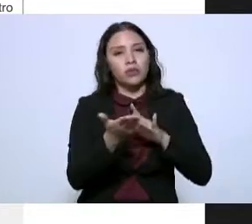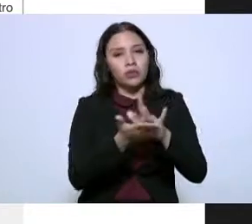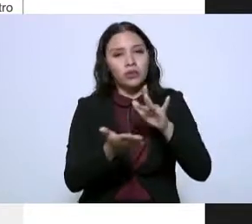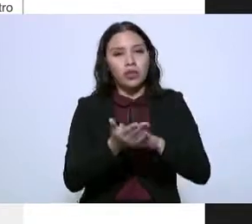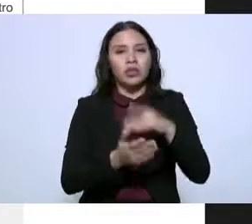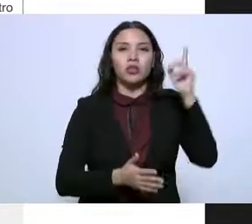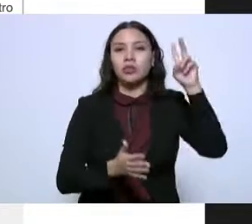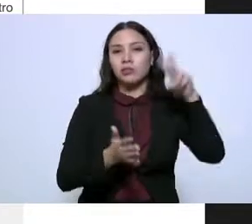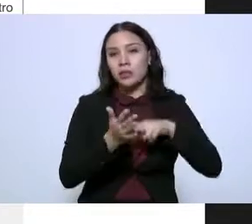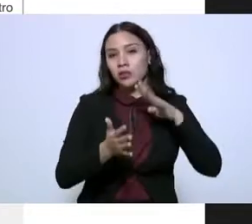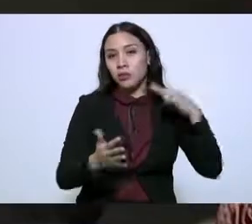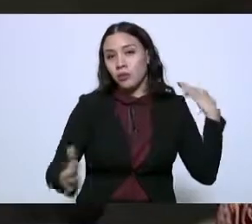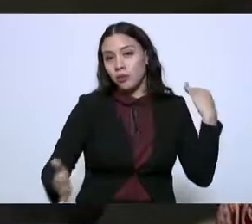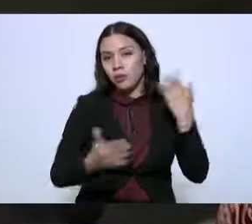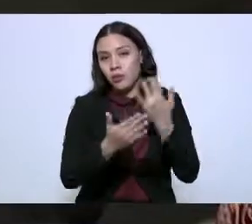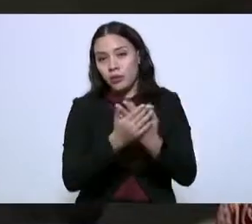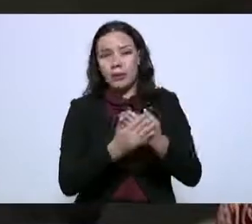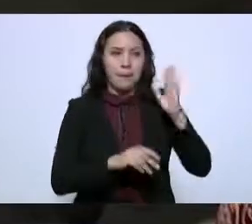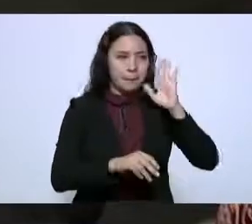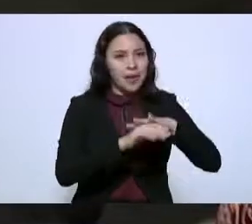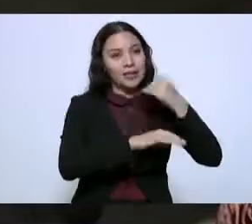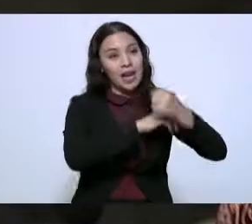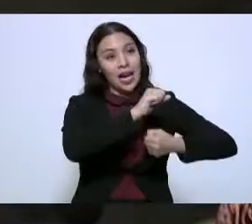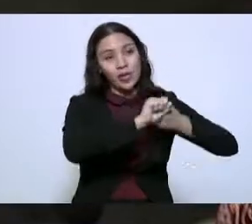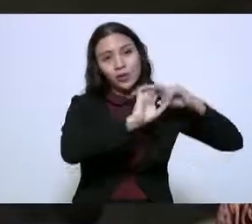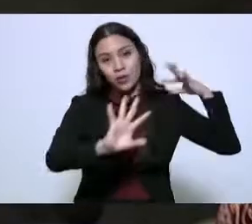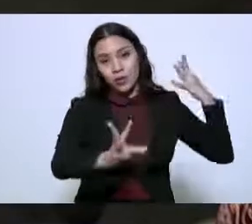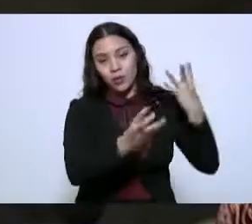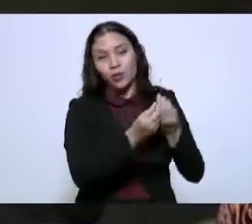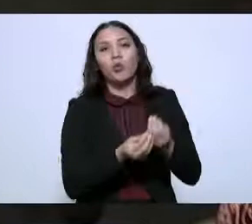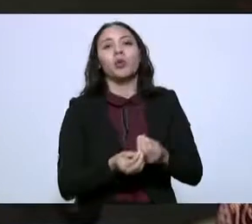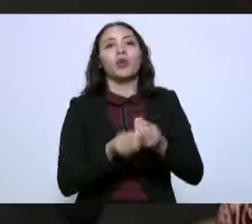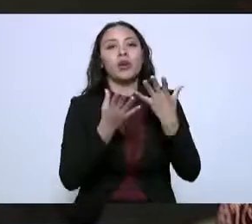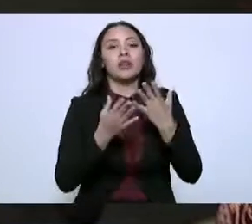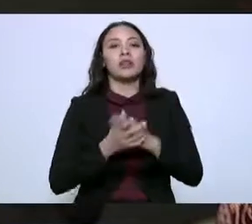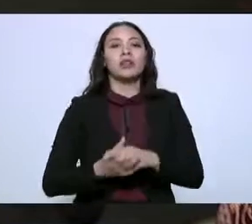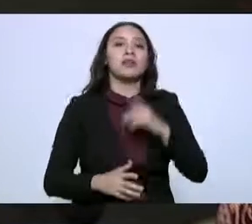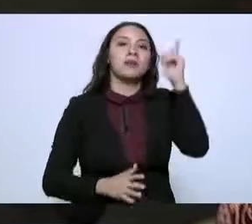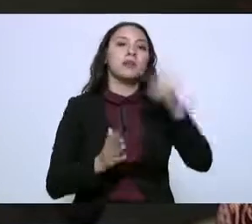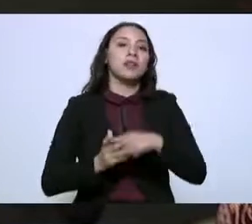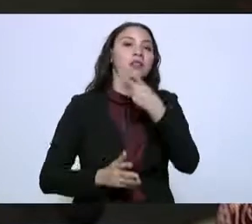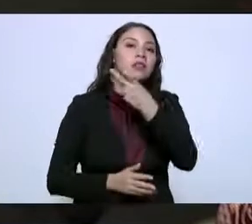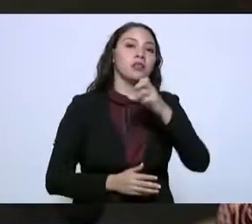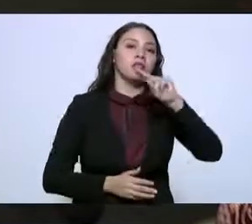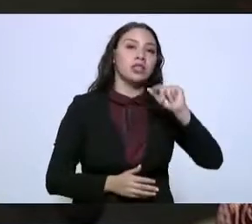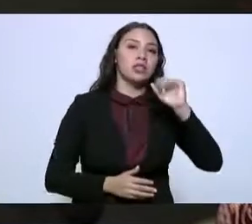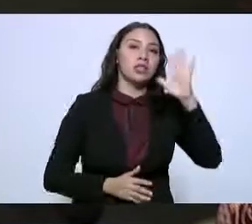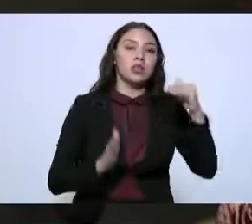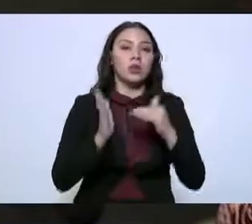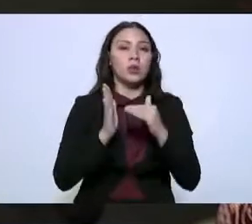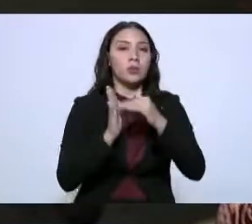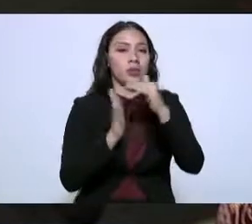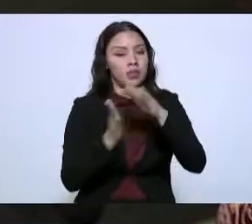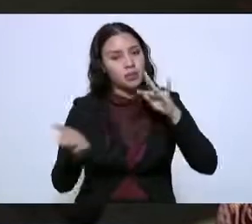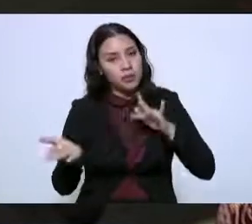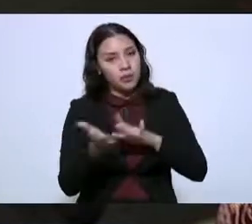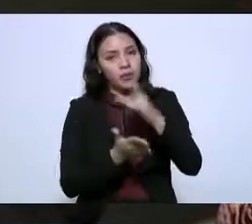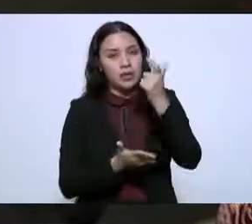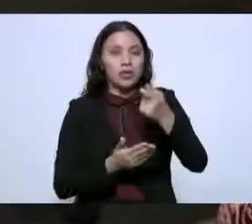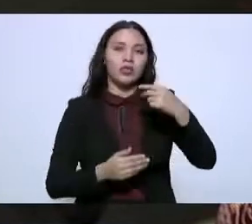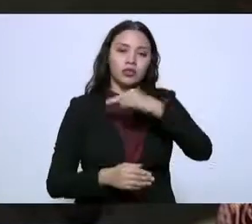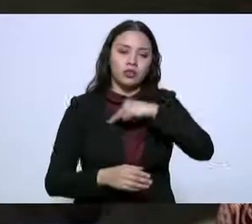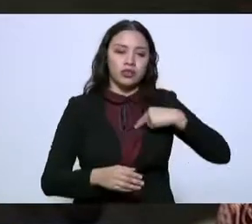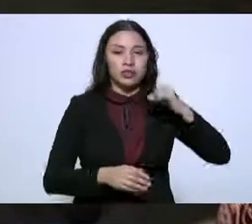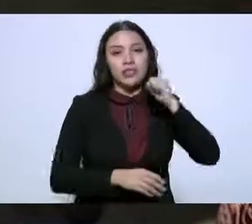2019 y sumando todos los años bueno pues asciende a 1.385 millones de pesos por